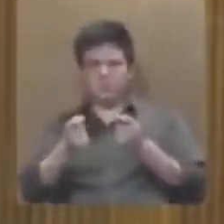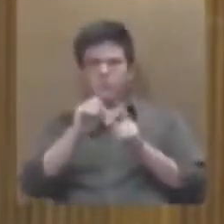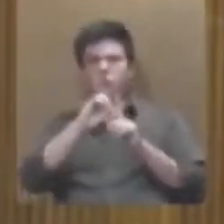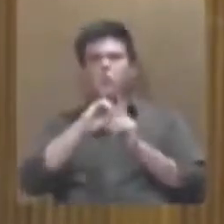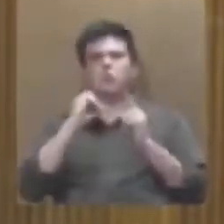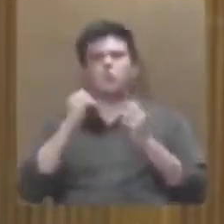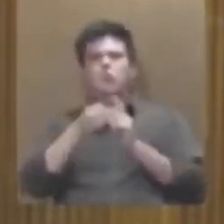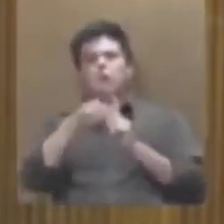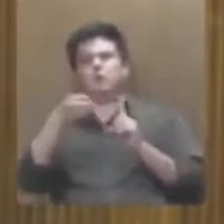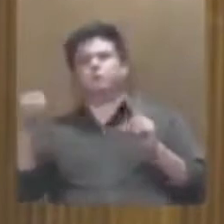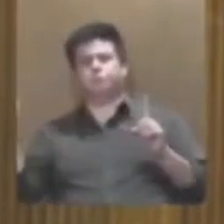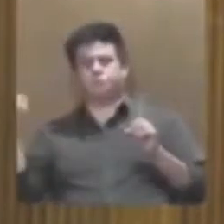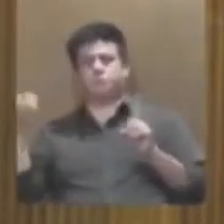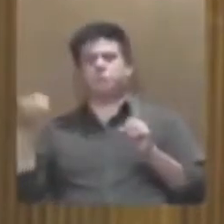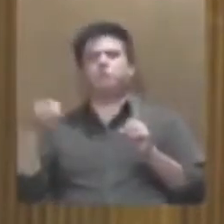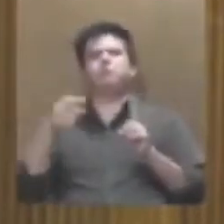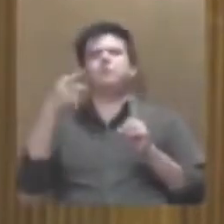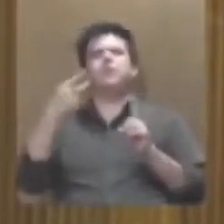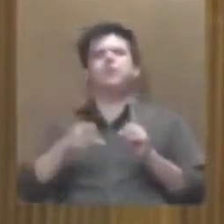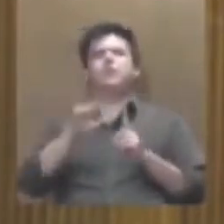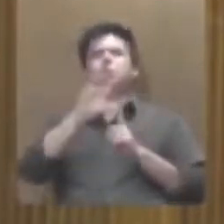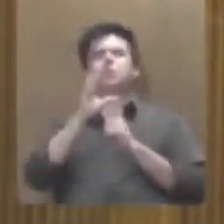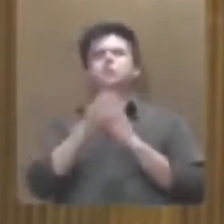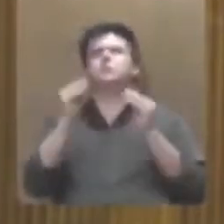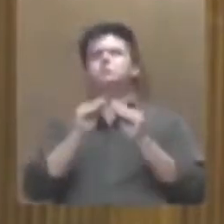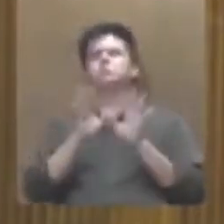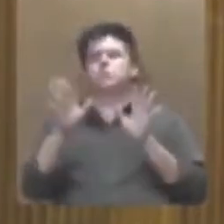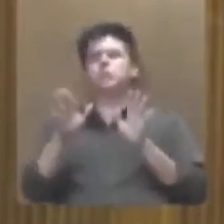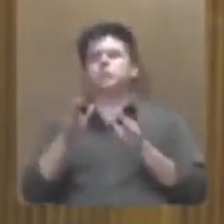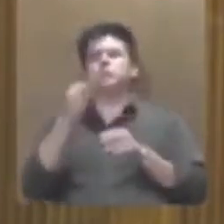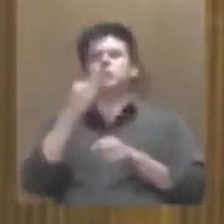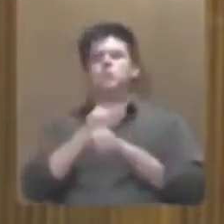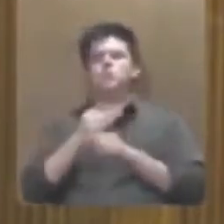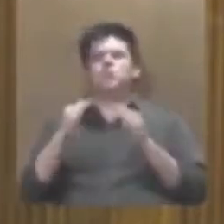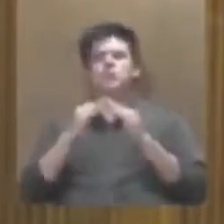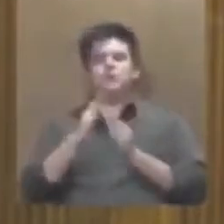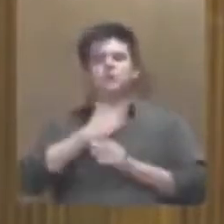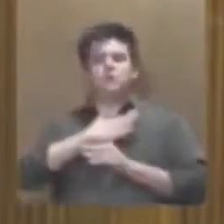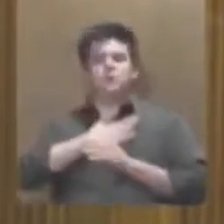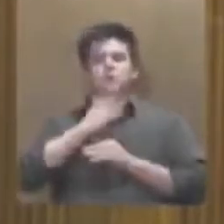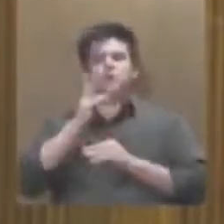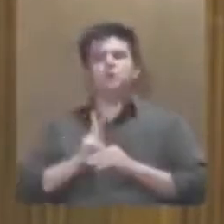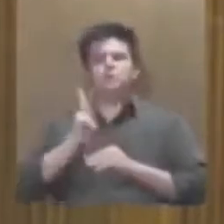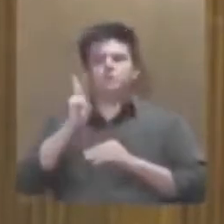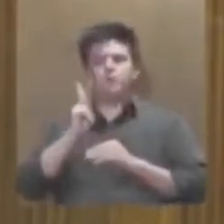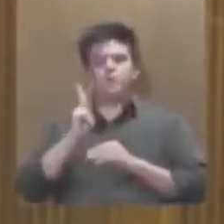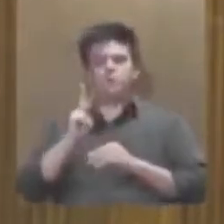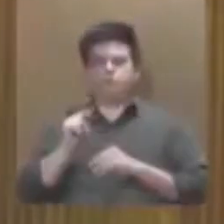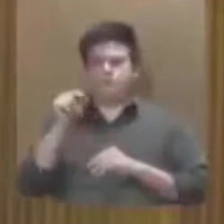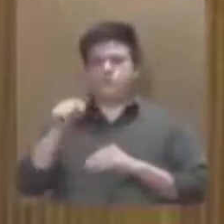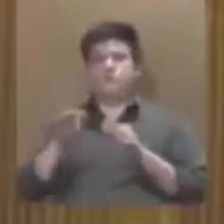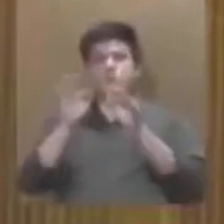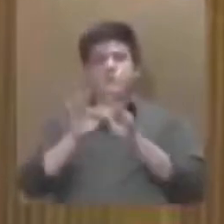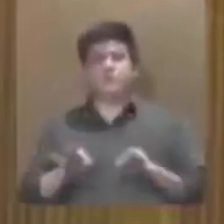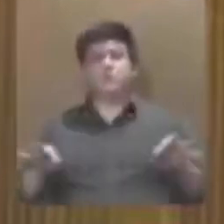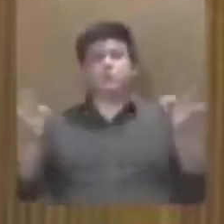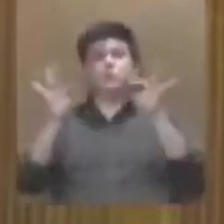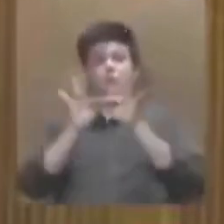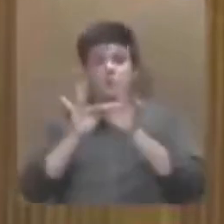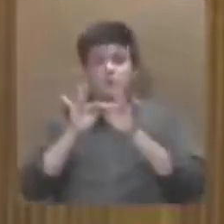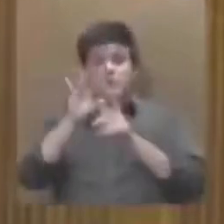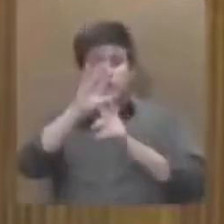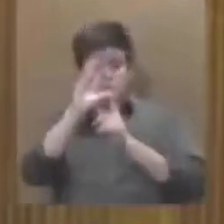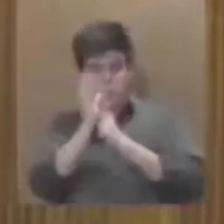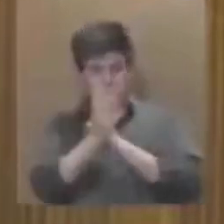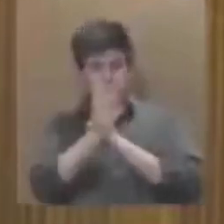del poder legislativo basado particularmente que está en nuestra casa pero sobre todo que es fundamental que la vida interna